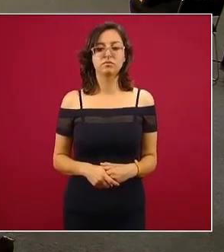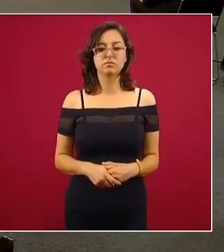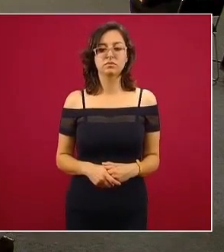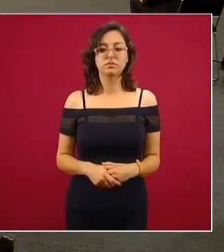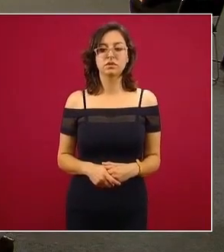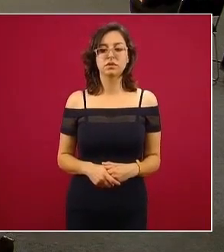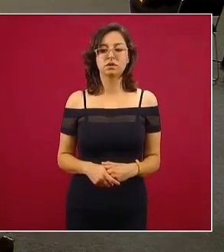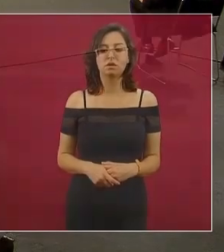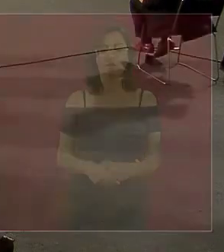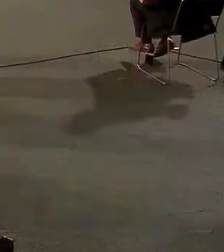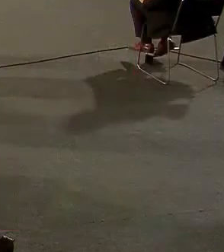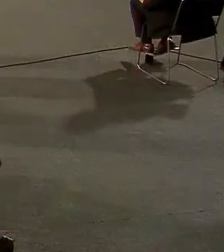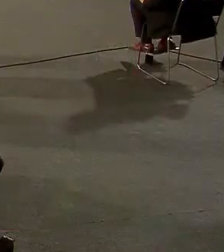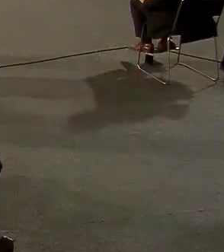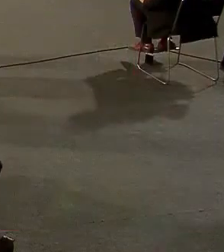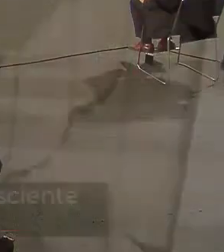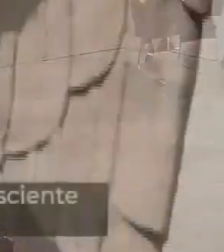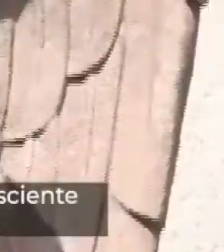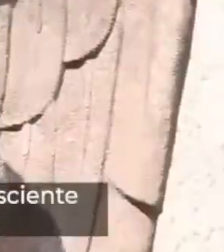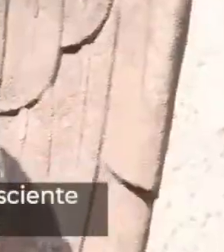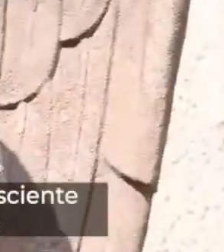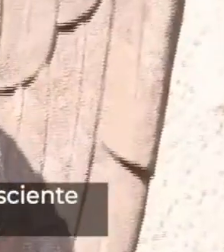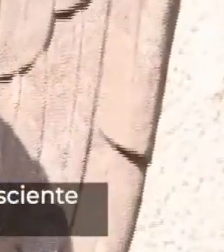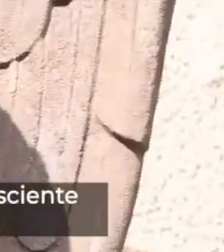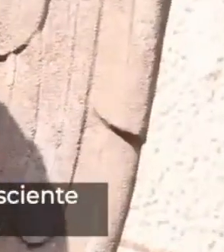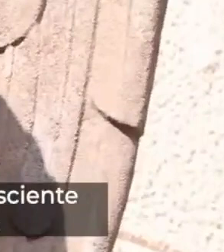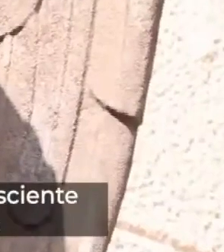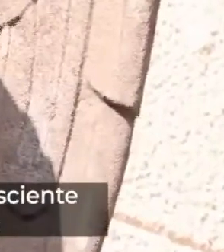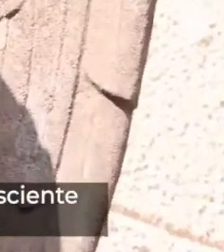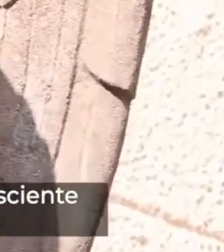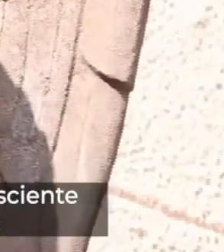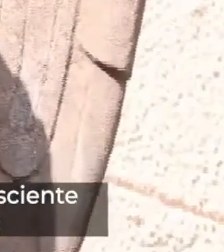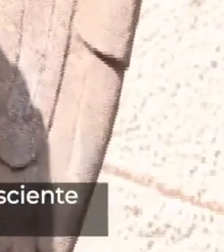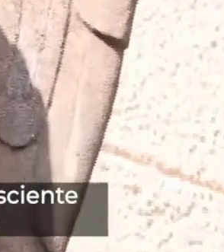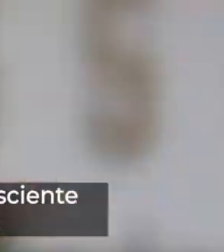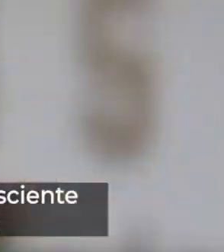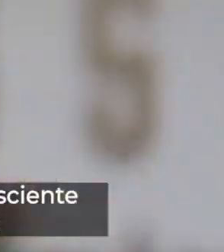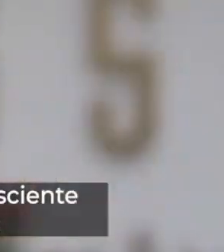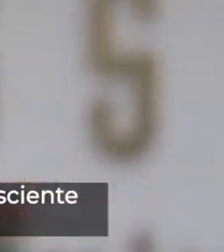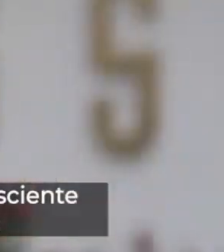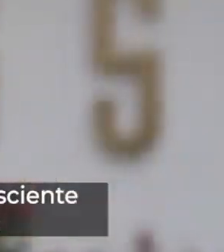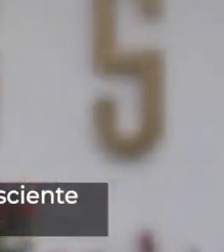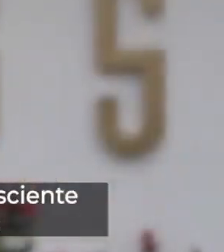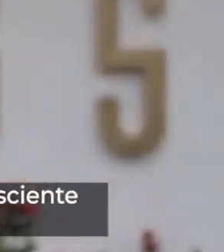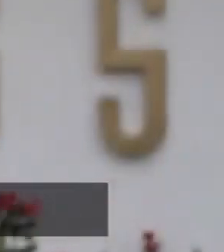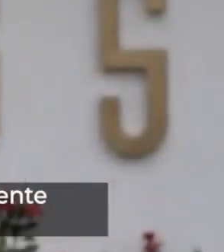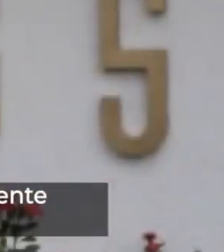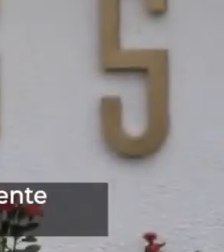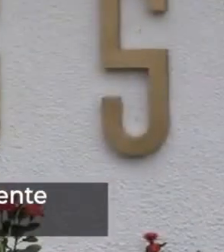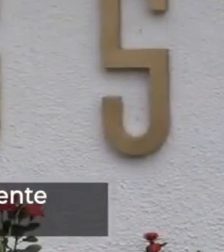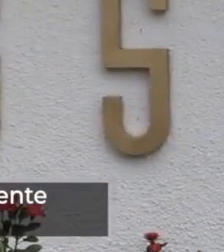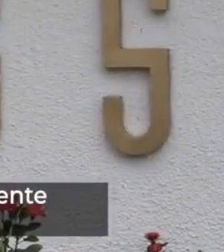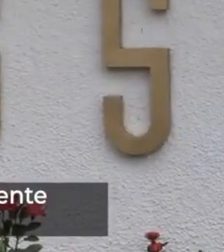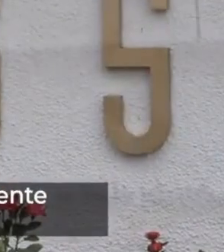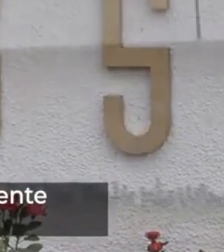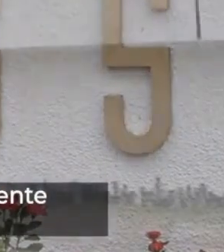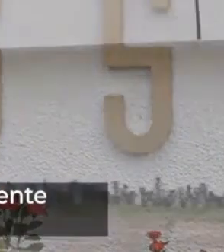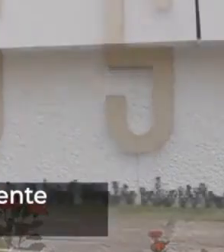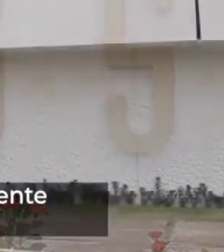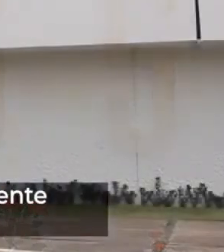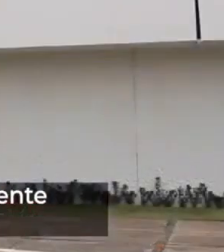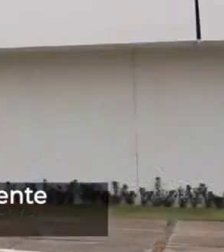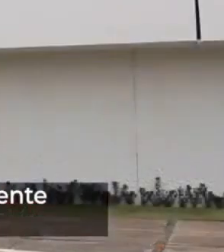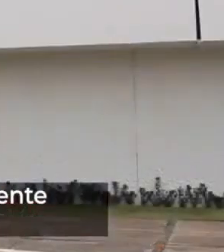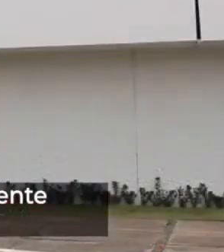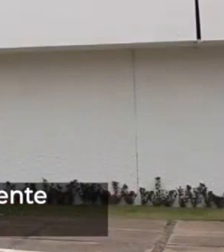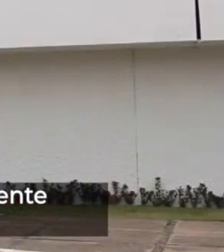El Instituto Mexicano del Seguro Social está consciente de la necesidad que tienen los familiares para contar con el estado